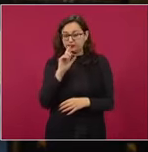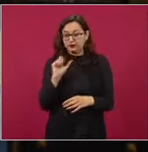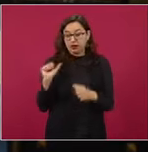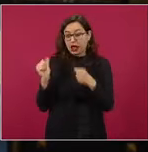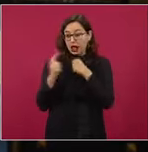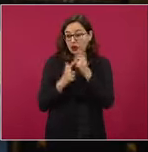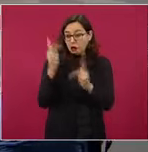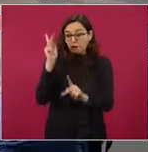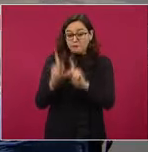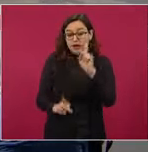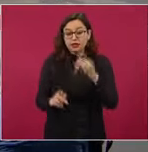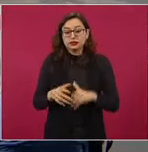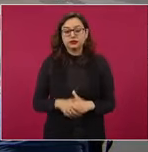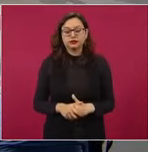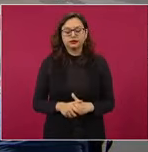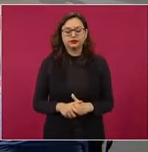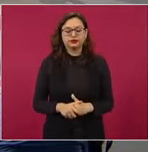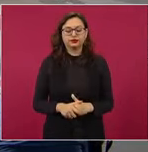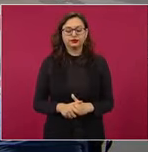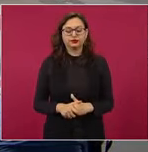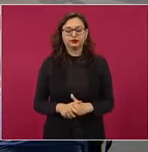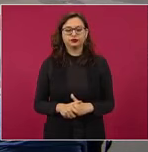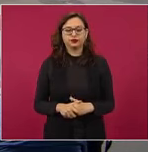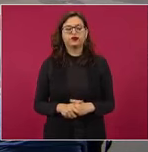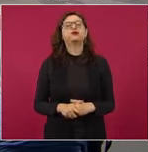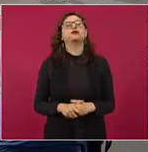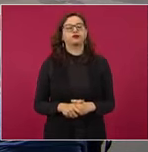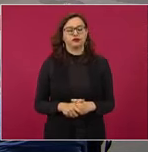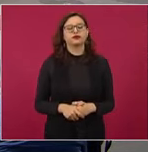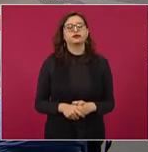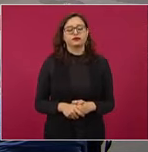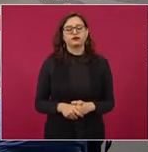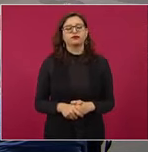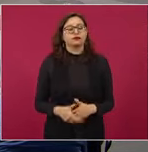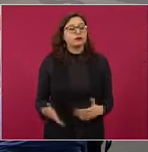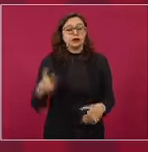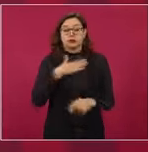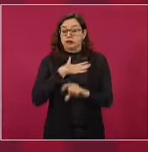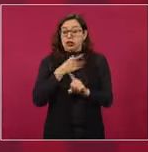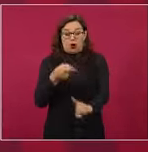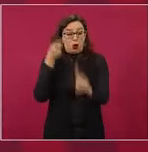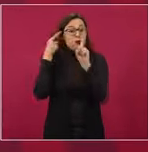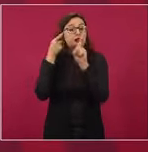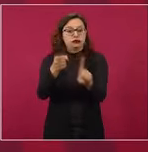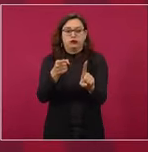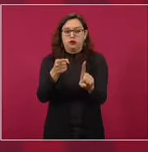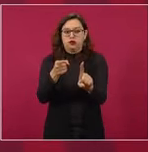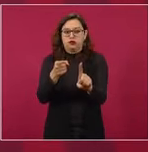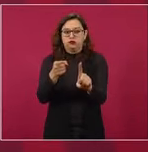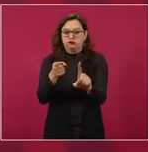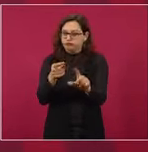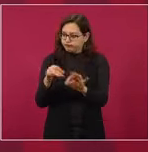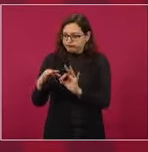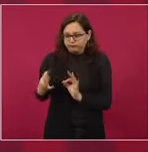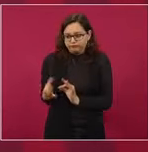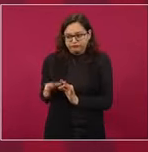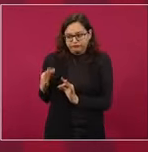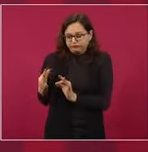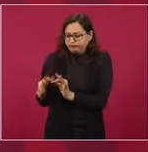pendiente? Sí, el propósito es que no dejemos nada en proceso.